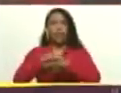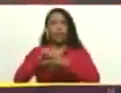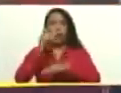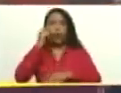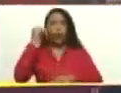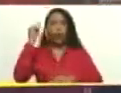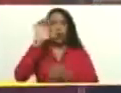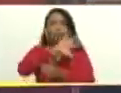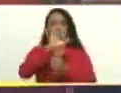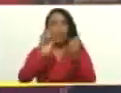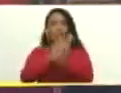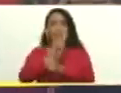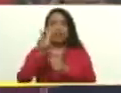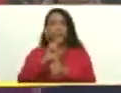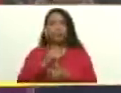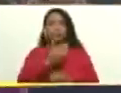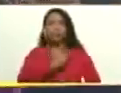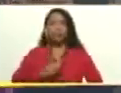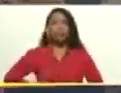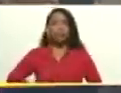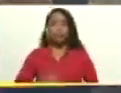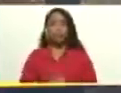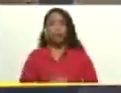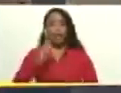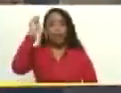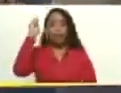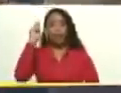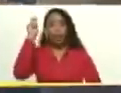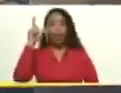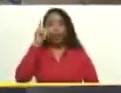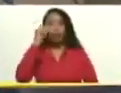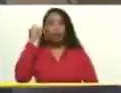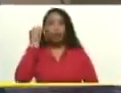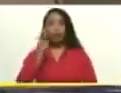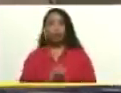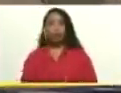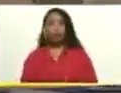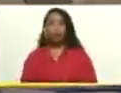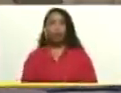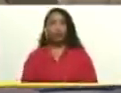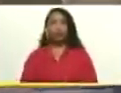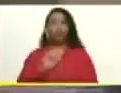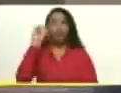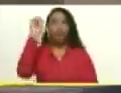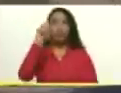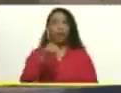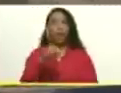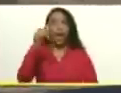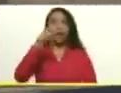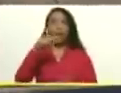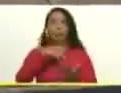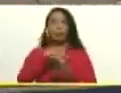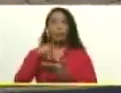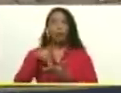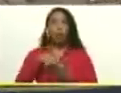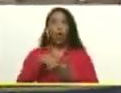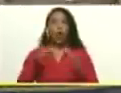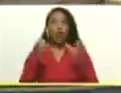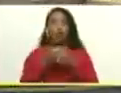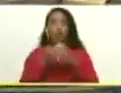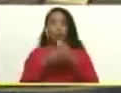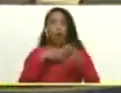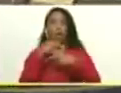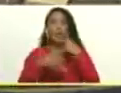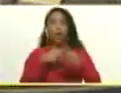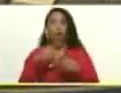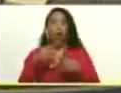vicepresidentes. Diputados, diputadas. Y también está presente el Buró Político del